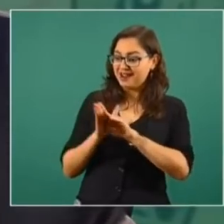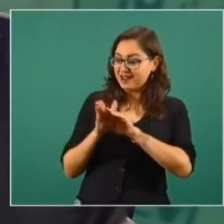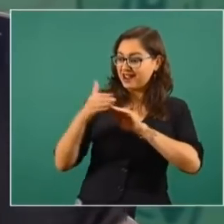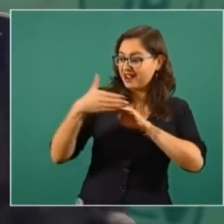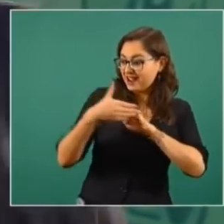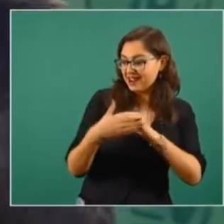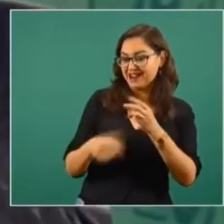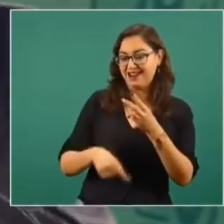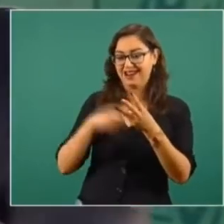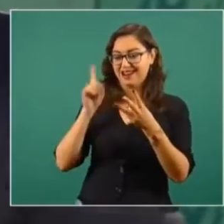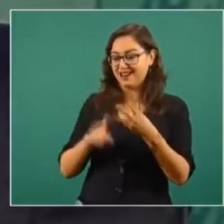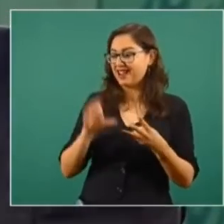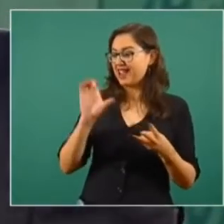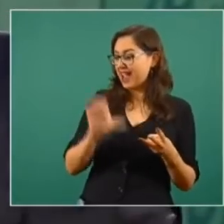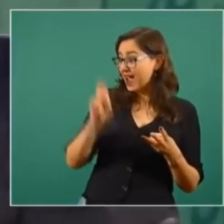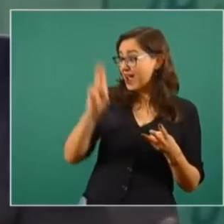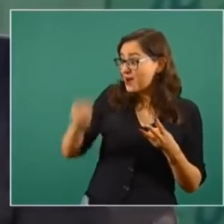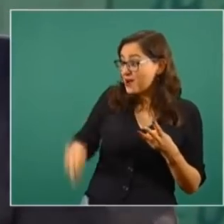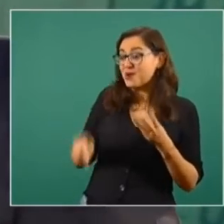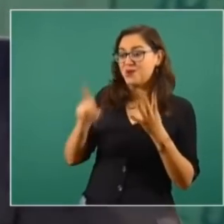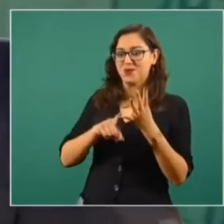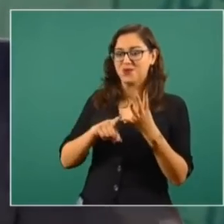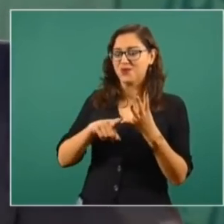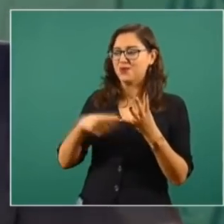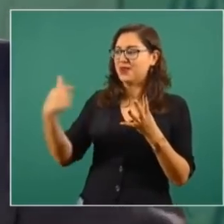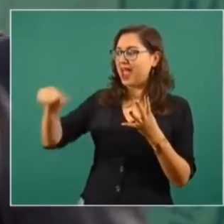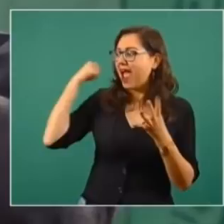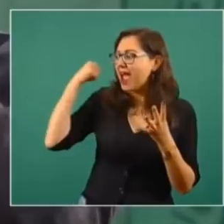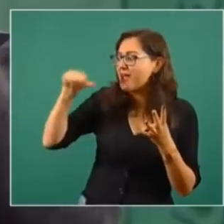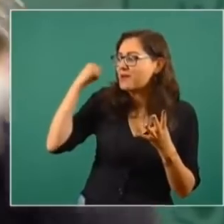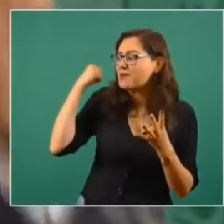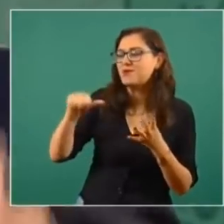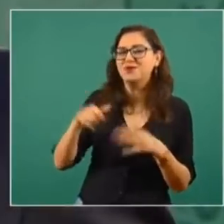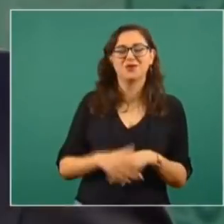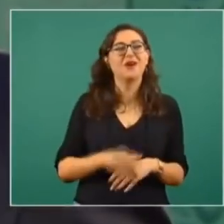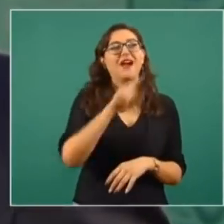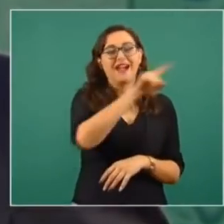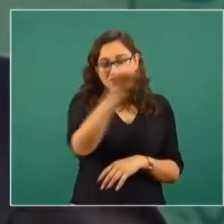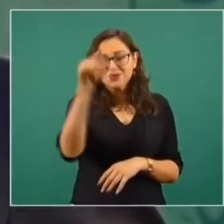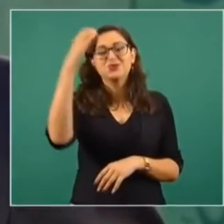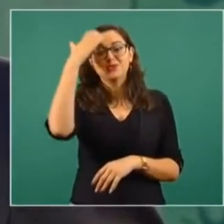Cancún, Acapulco, porque han estado